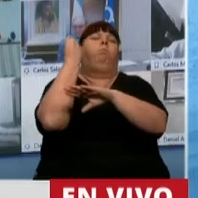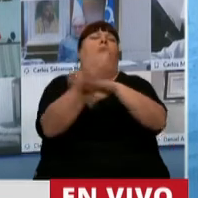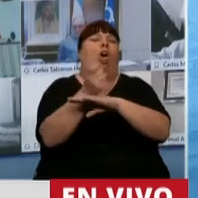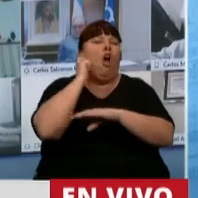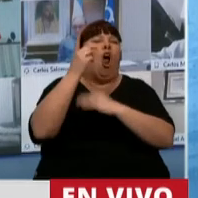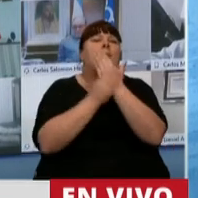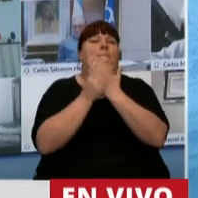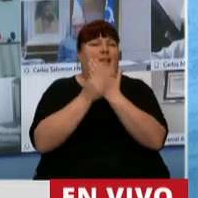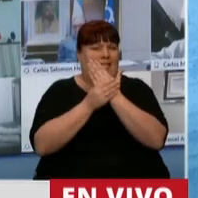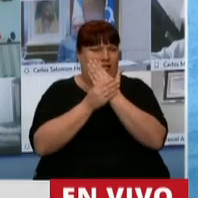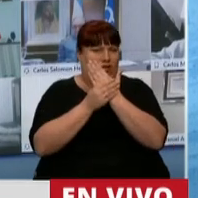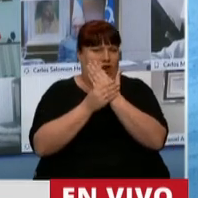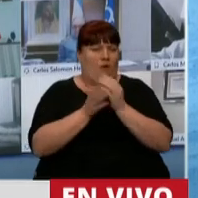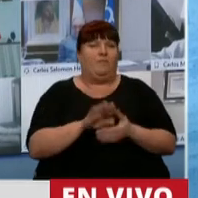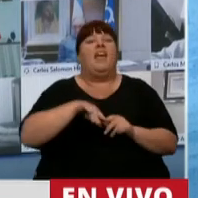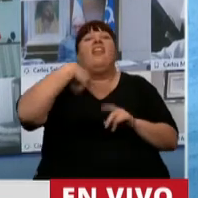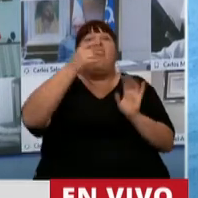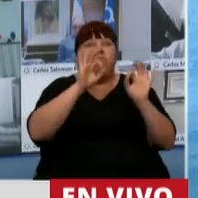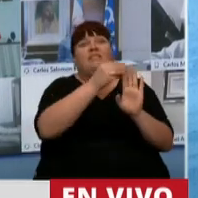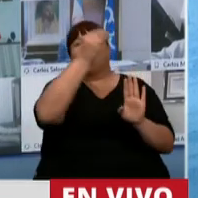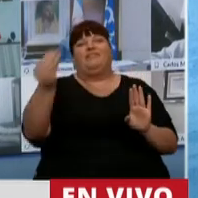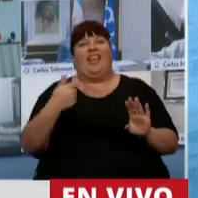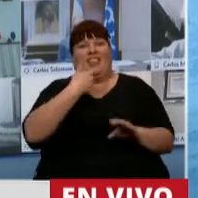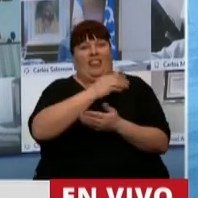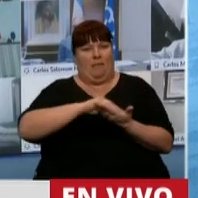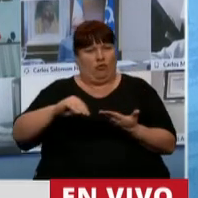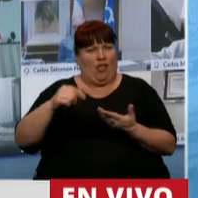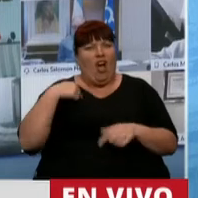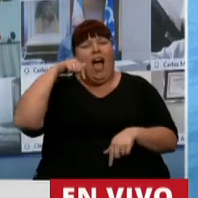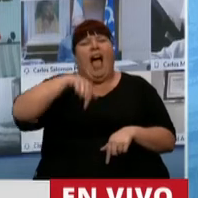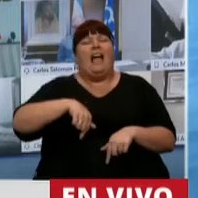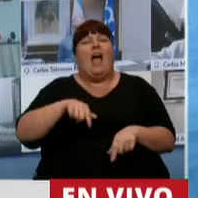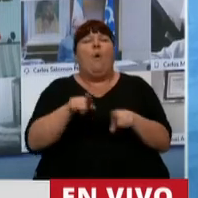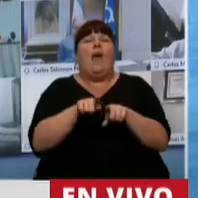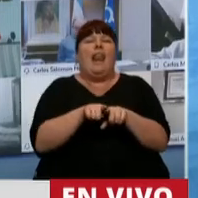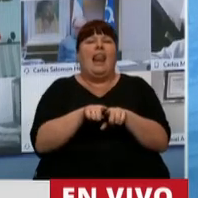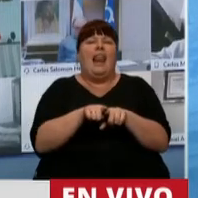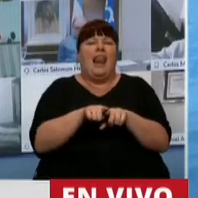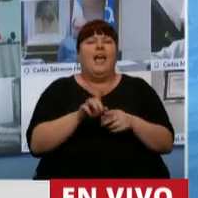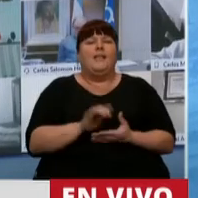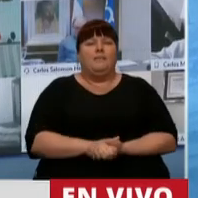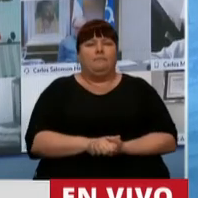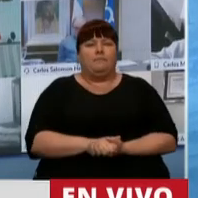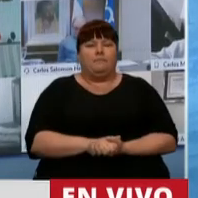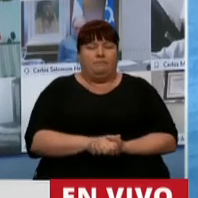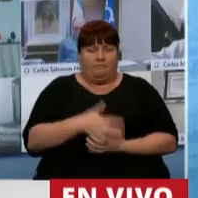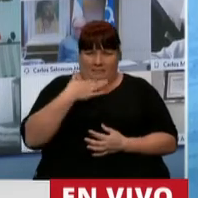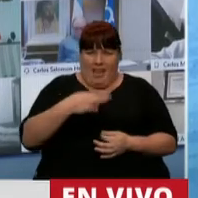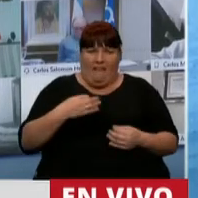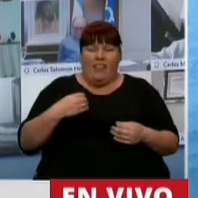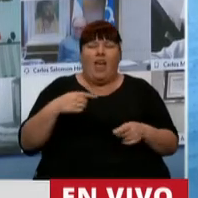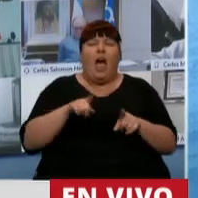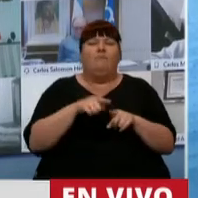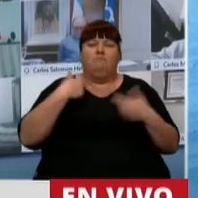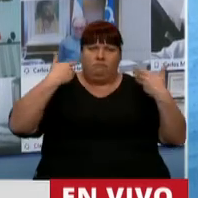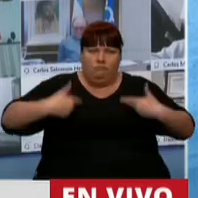ministro antes de ser diputado hoy no me siento hoy verdaderamente me